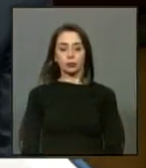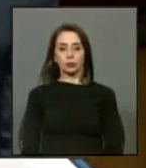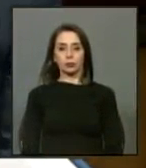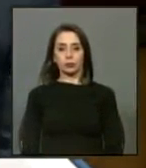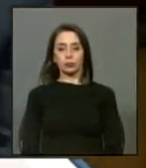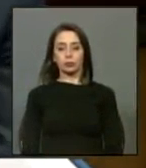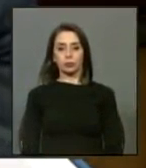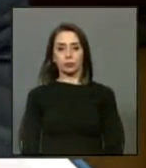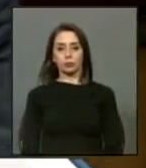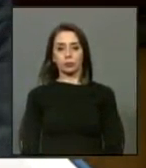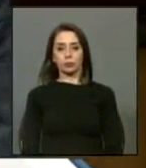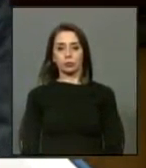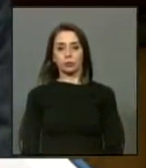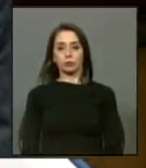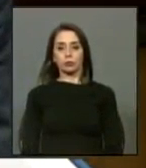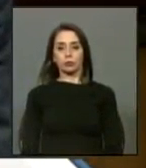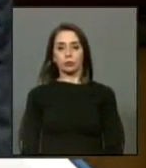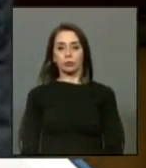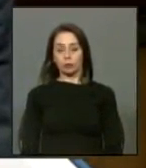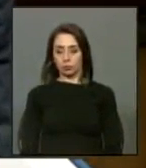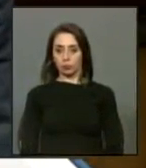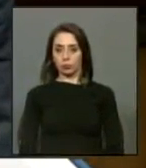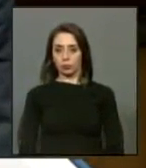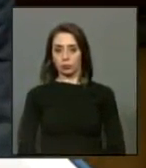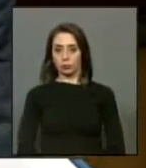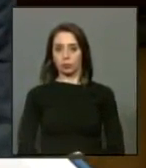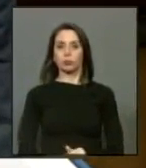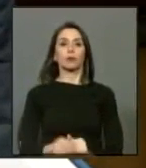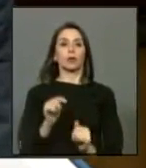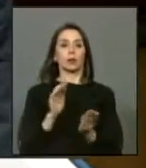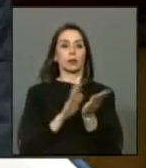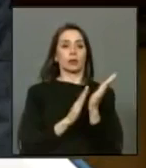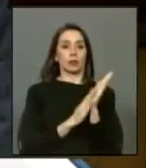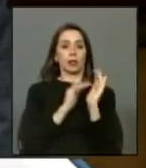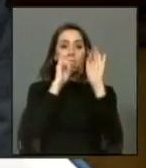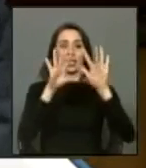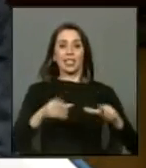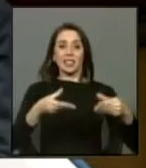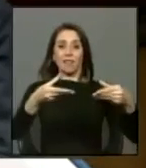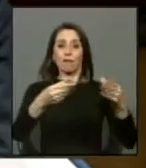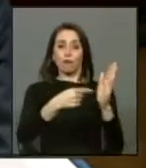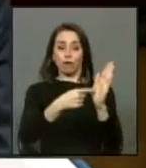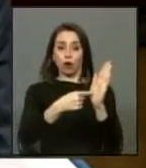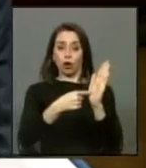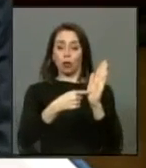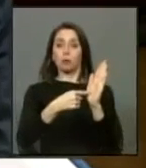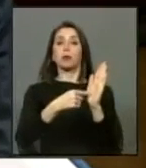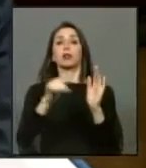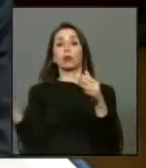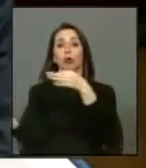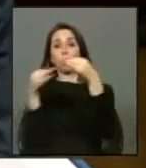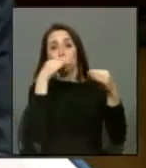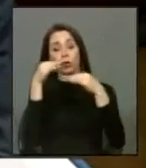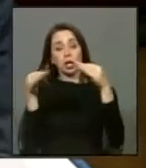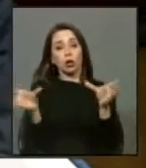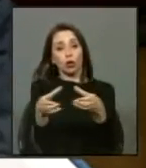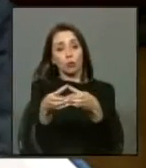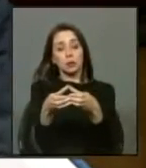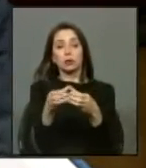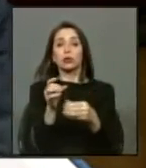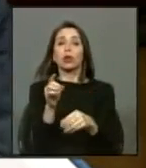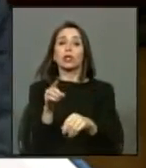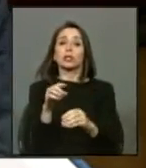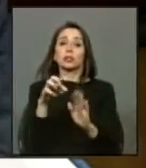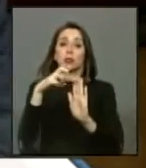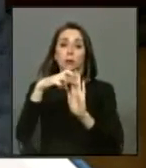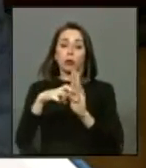ajeno al comentario de este informe lo sensible del proyecto para los